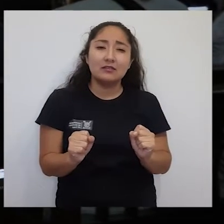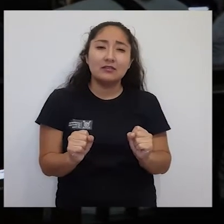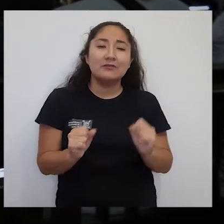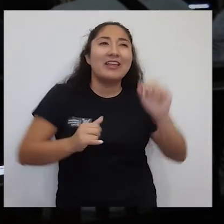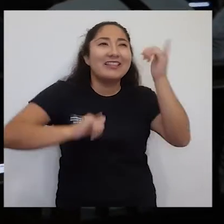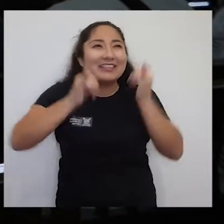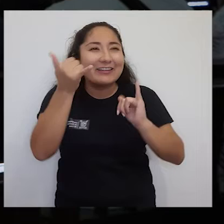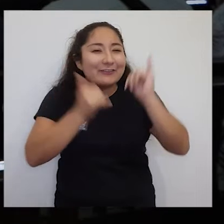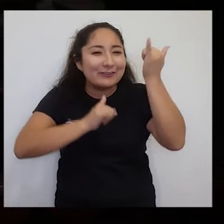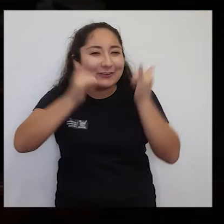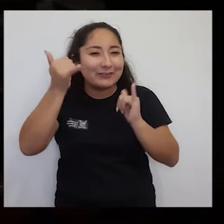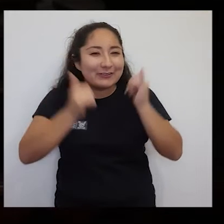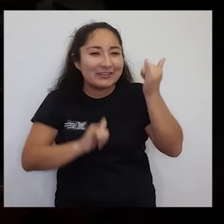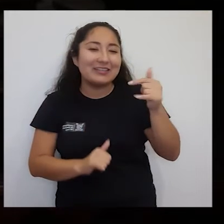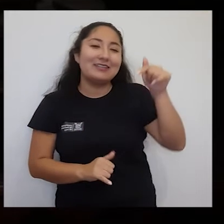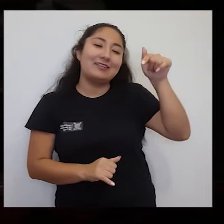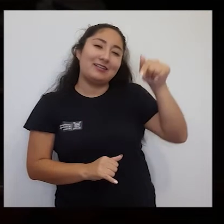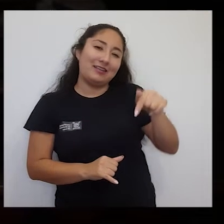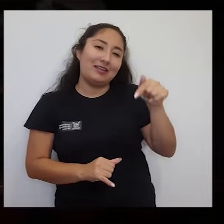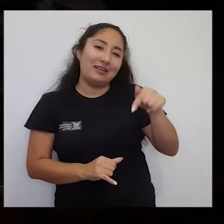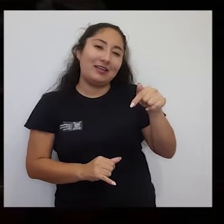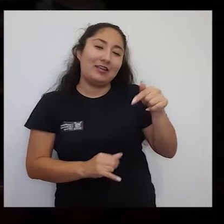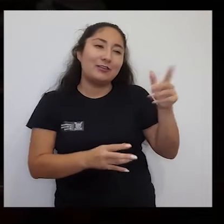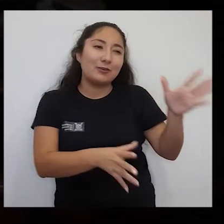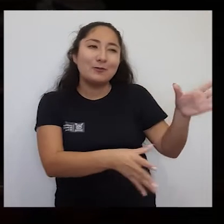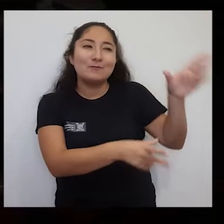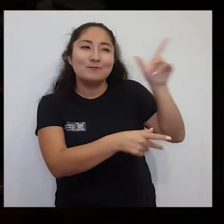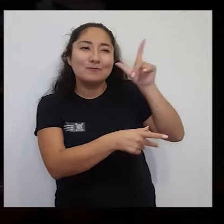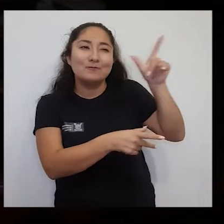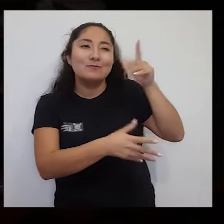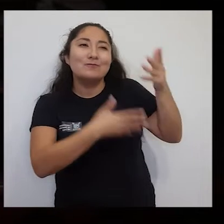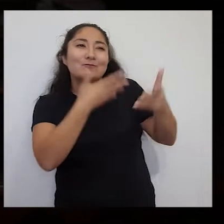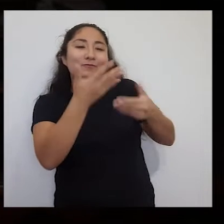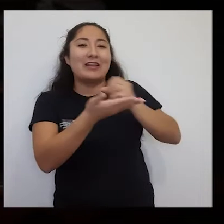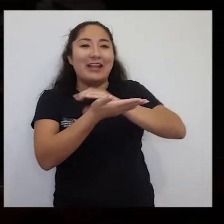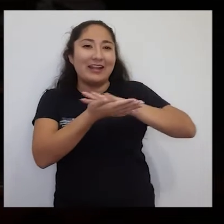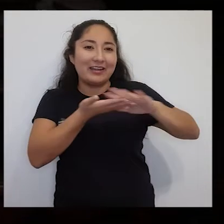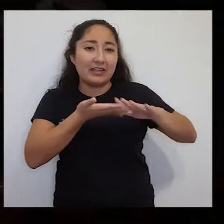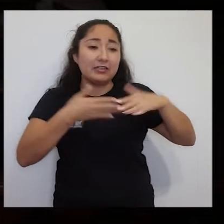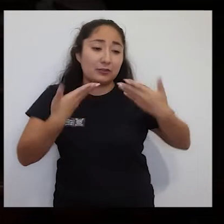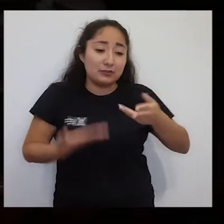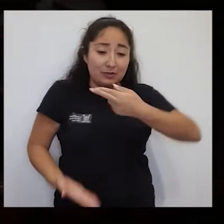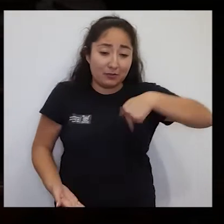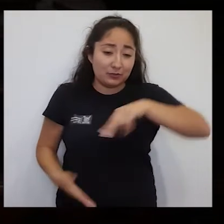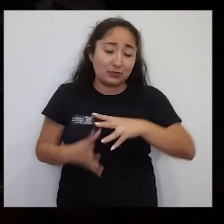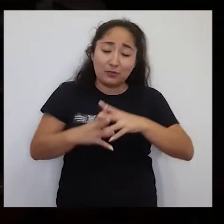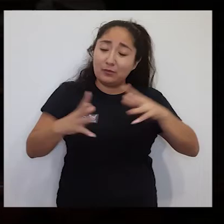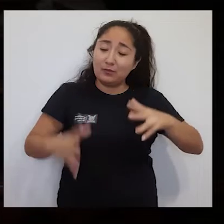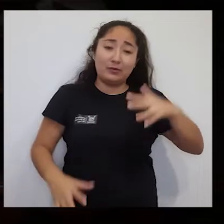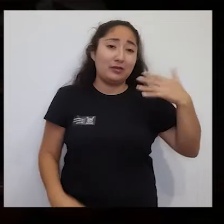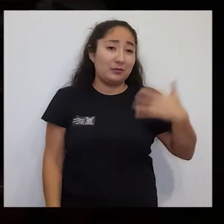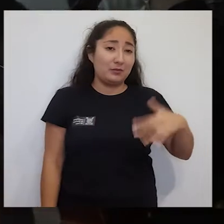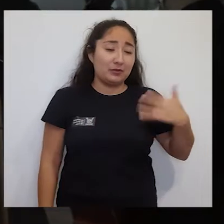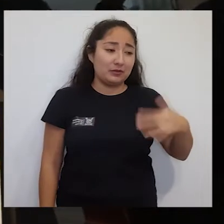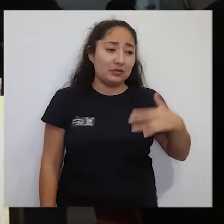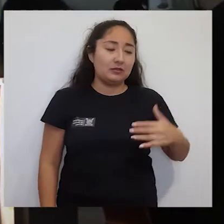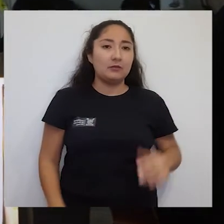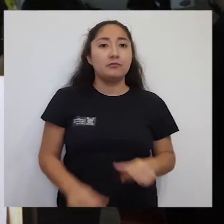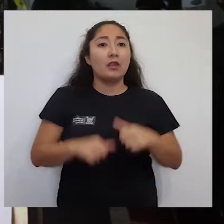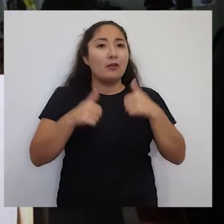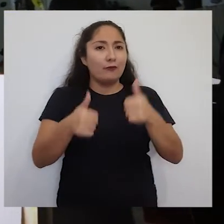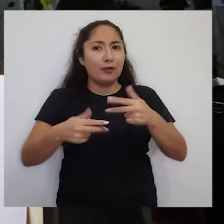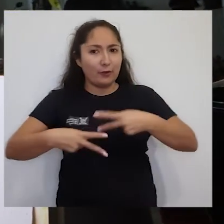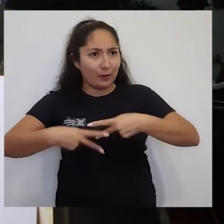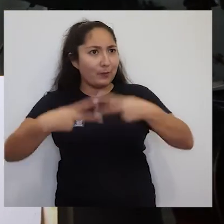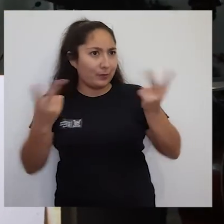...puedan gozar de este tipo de conciertos... forma gratuita... ...entonces para nosotros es sumamente valioso. Bueno,